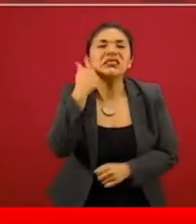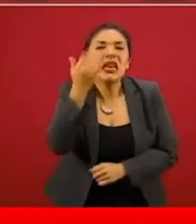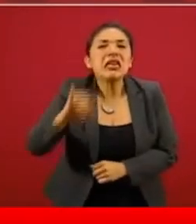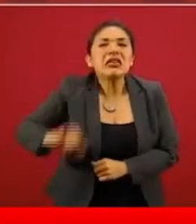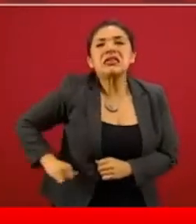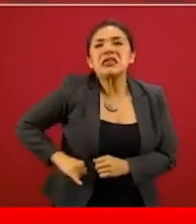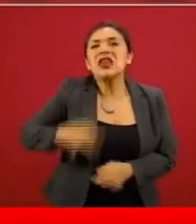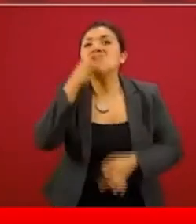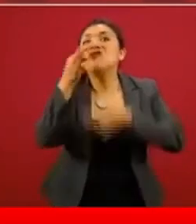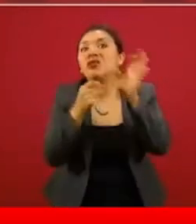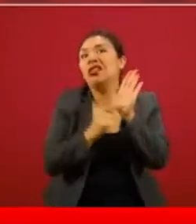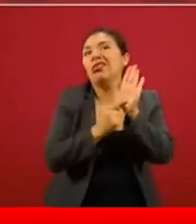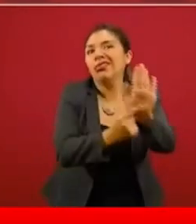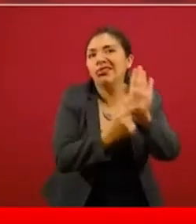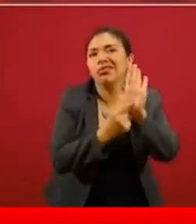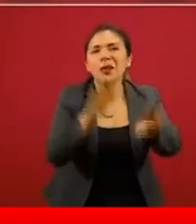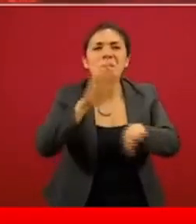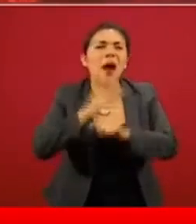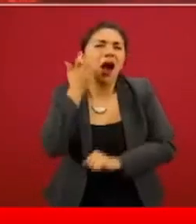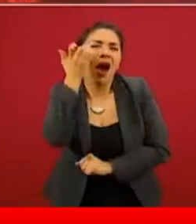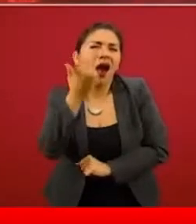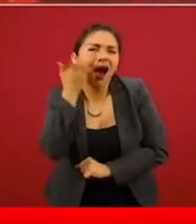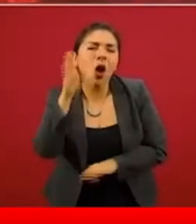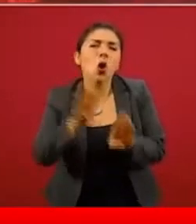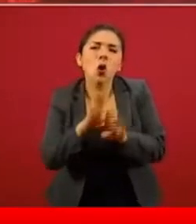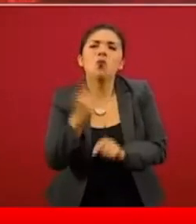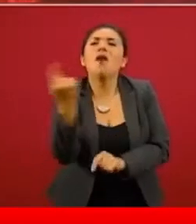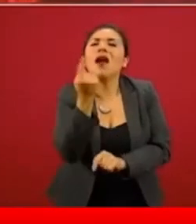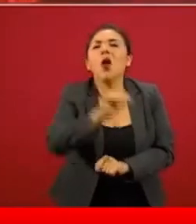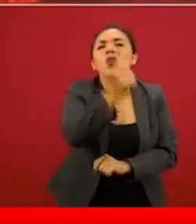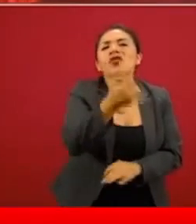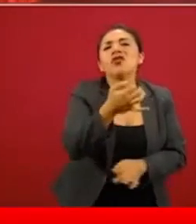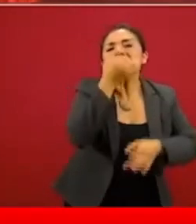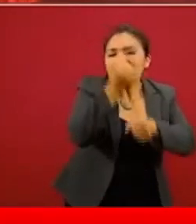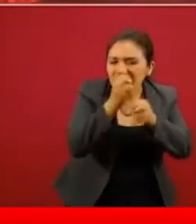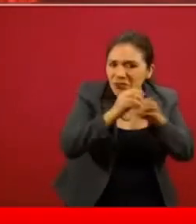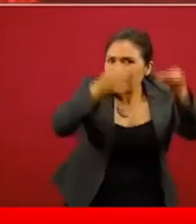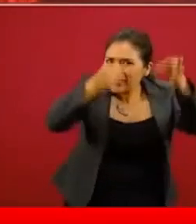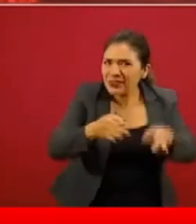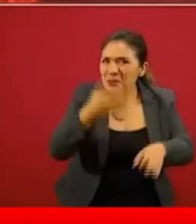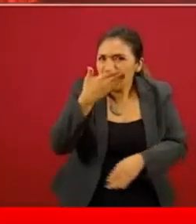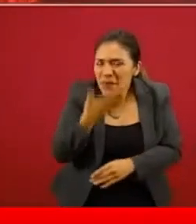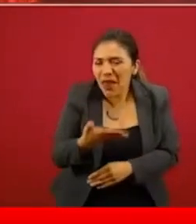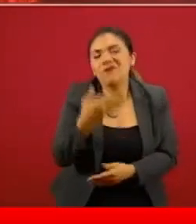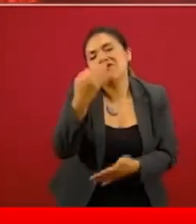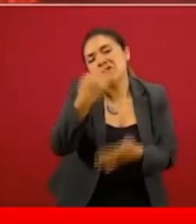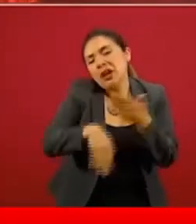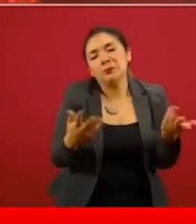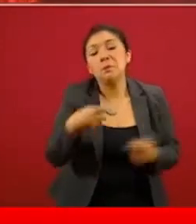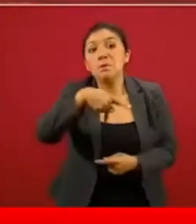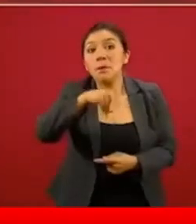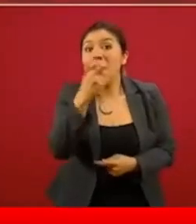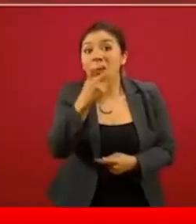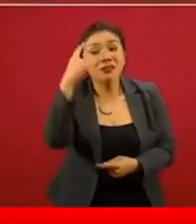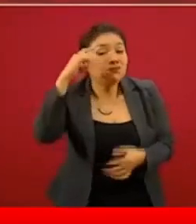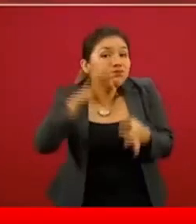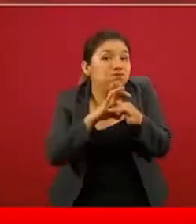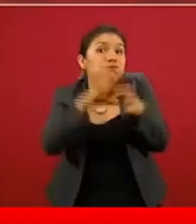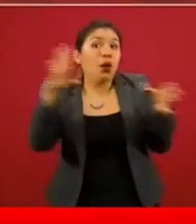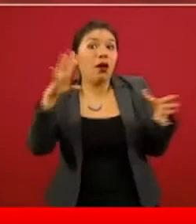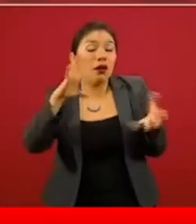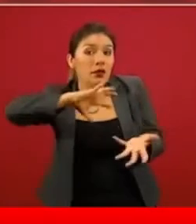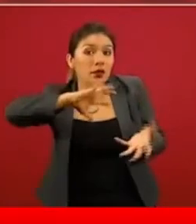tener este tipo de noticias, más que otras quizá más informativas y analíticas. Pero este fenómeno de desconcierto